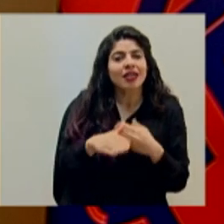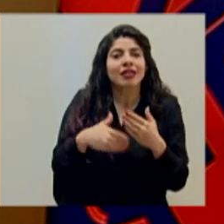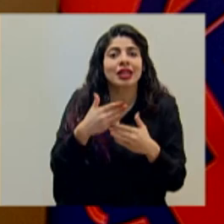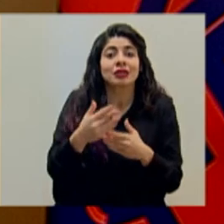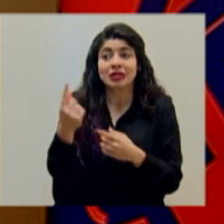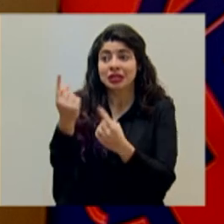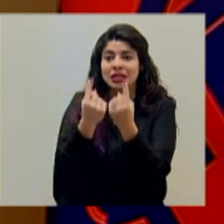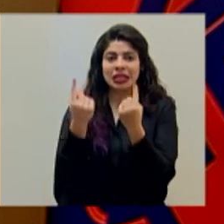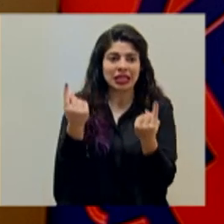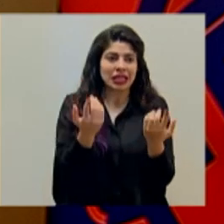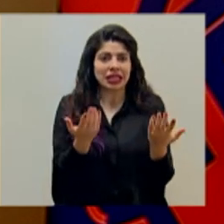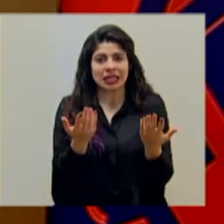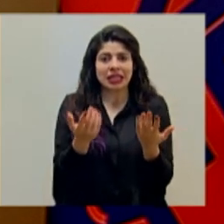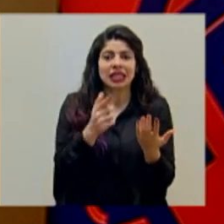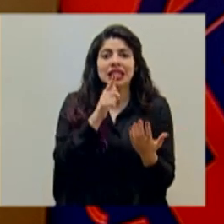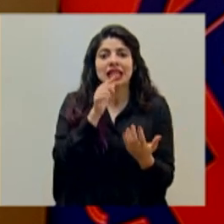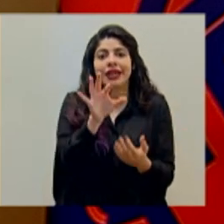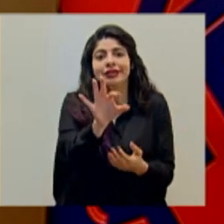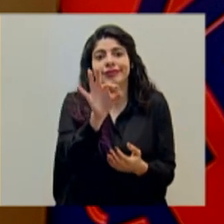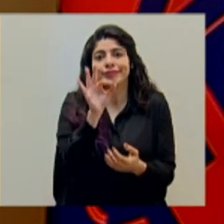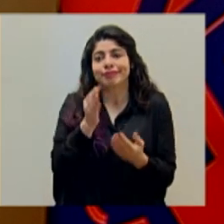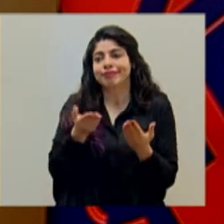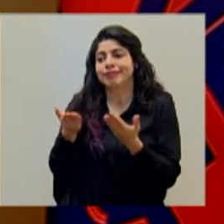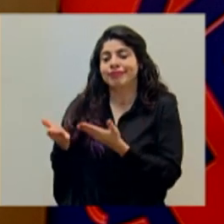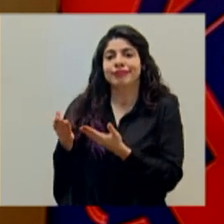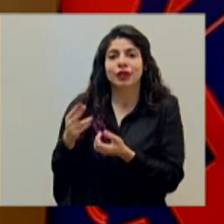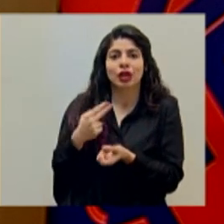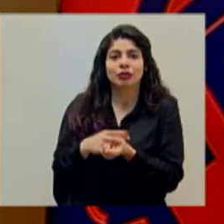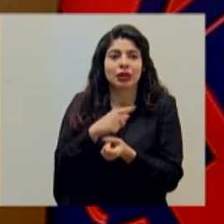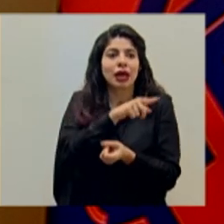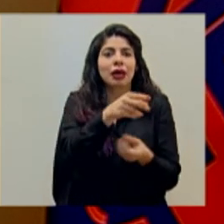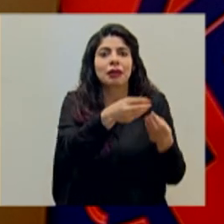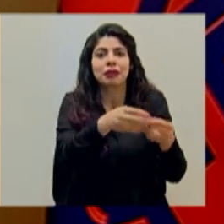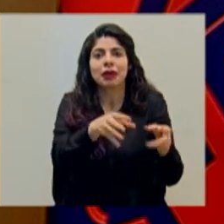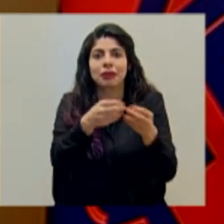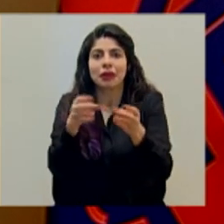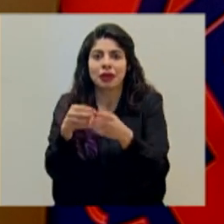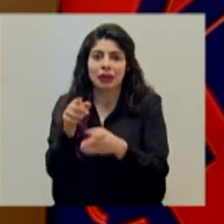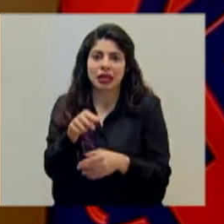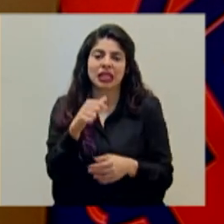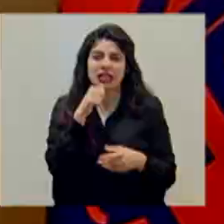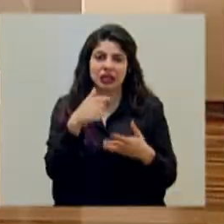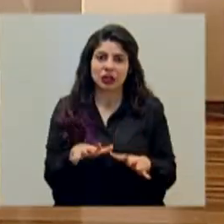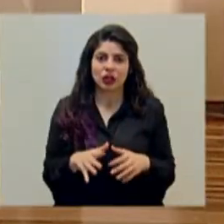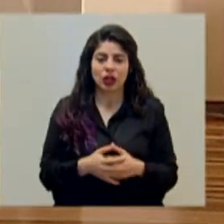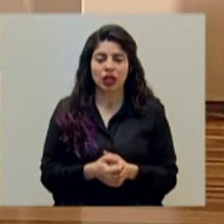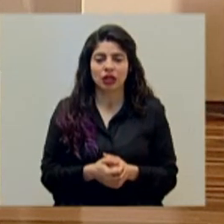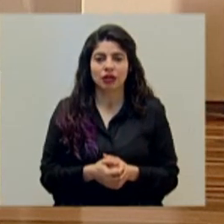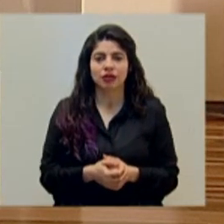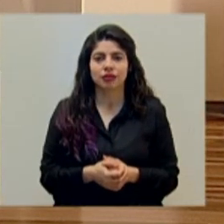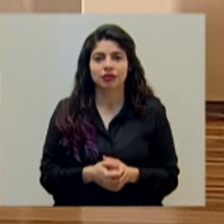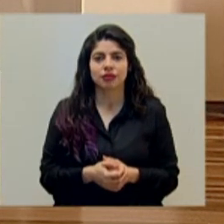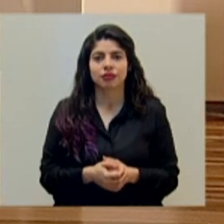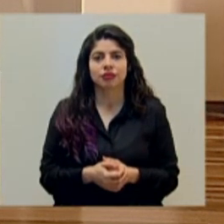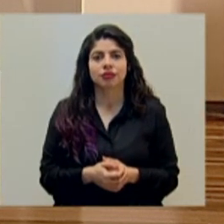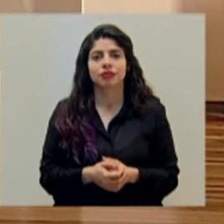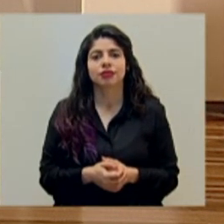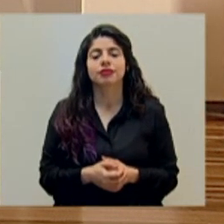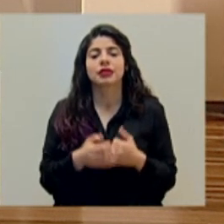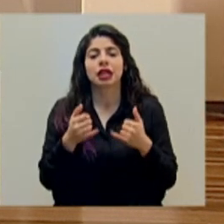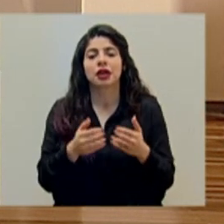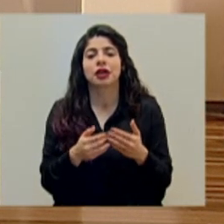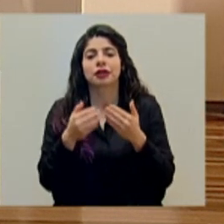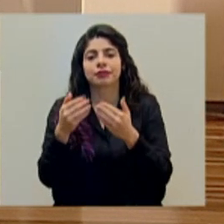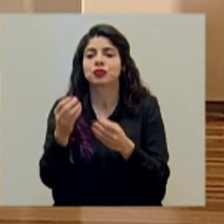ser candidato a recibir un recurso de esta naturaleza. Muchísimas gracias. Continuamos con la